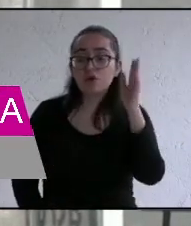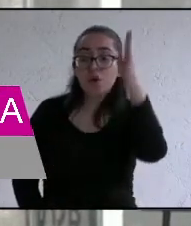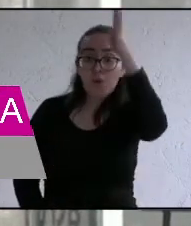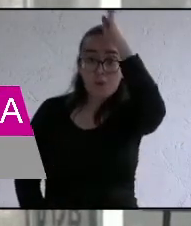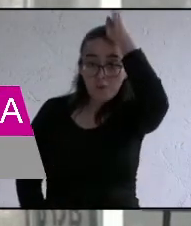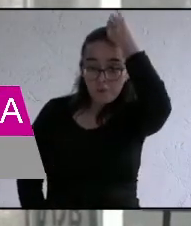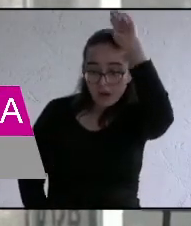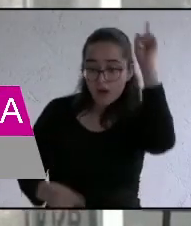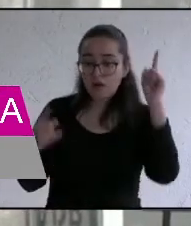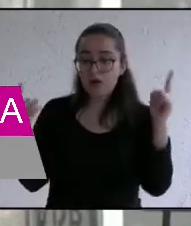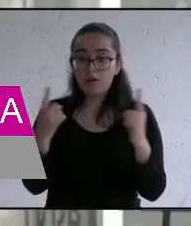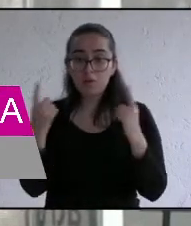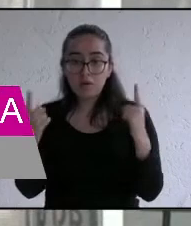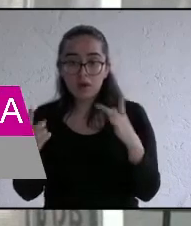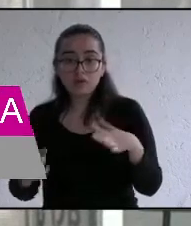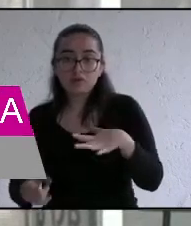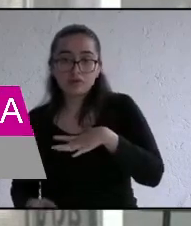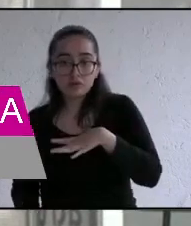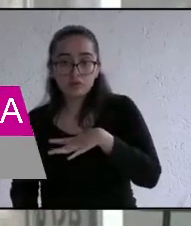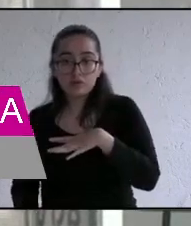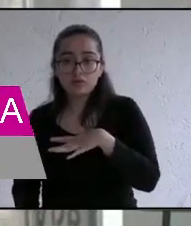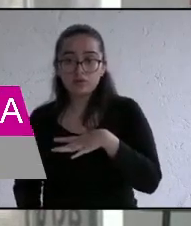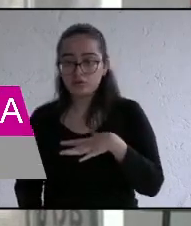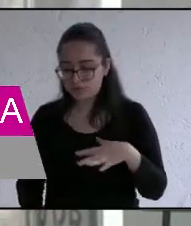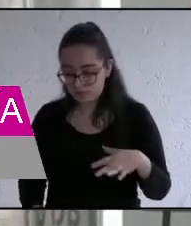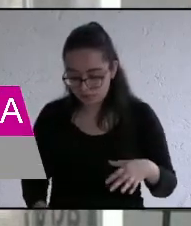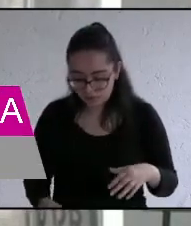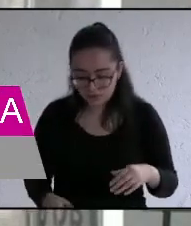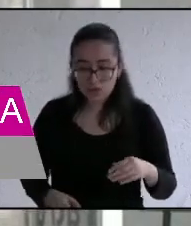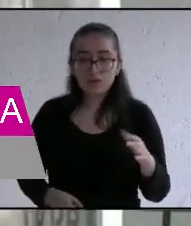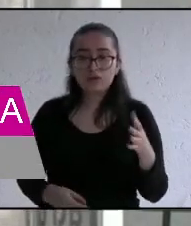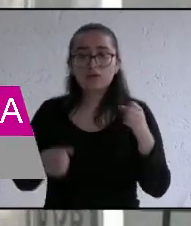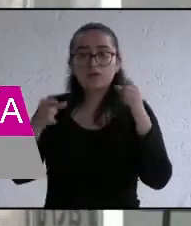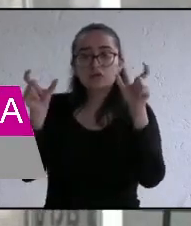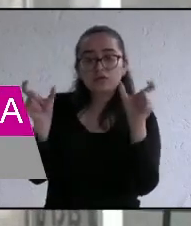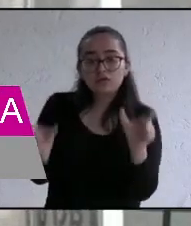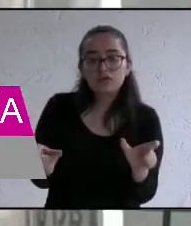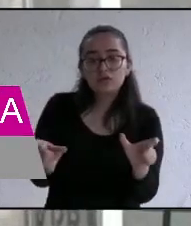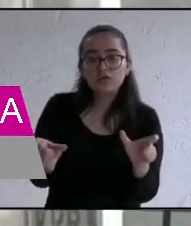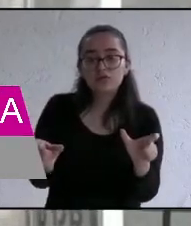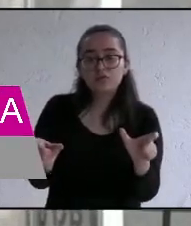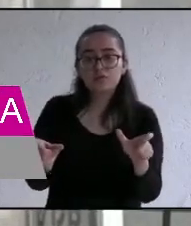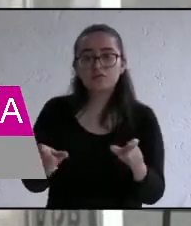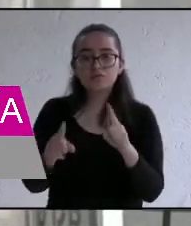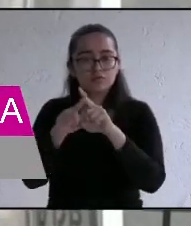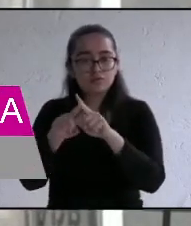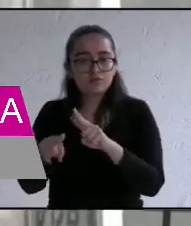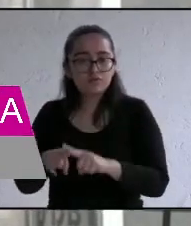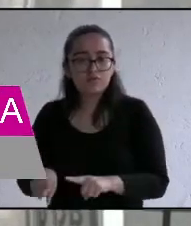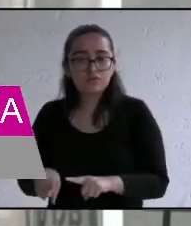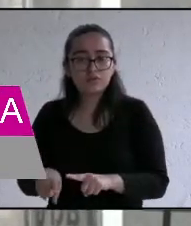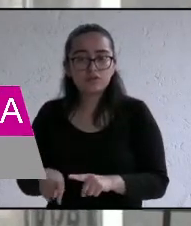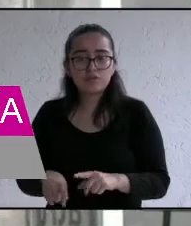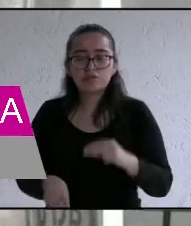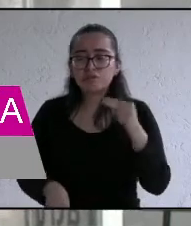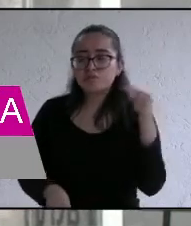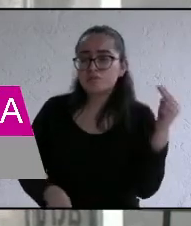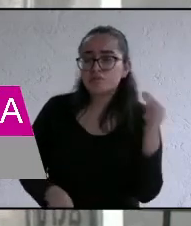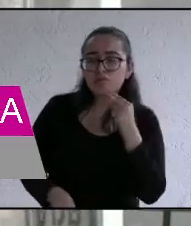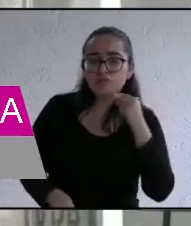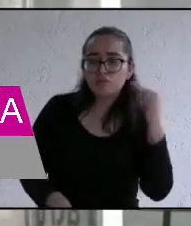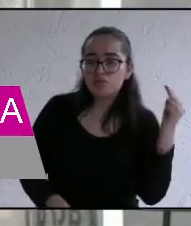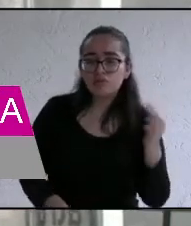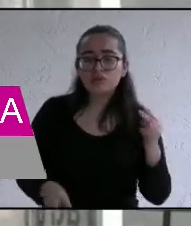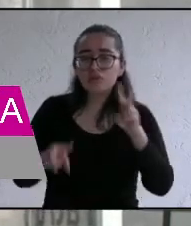ambulancias así como también la seguridad agropecuaria que no la tomamos en cuenta y urge tenerla